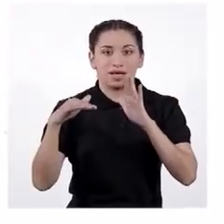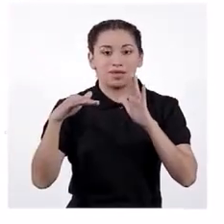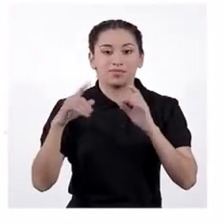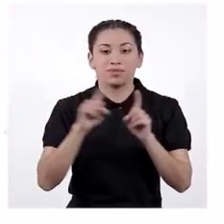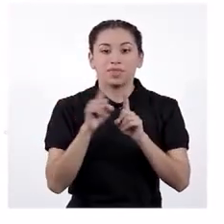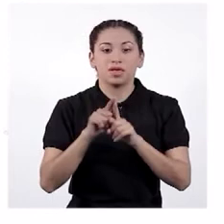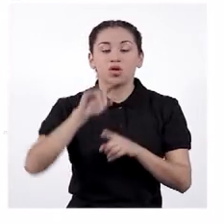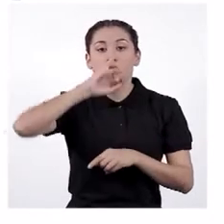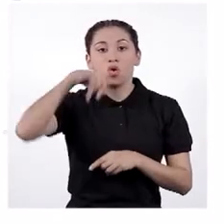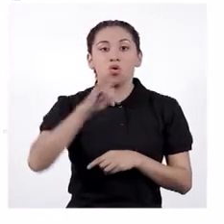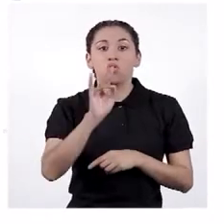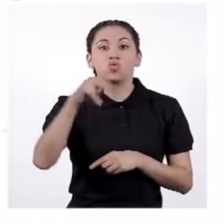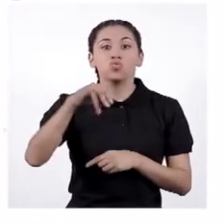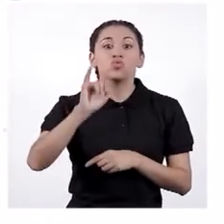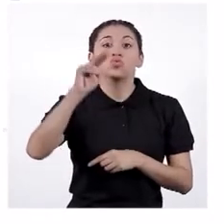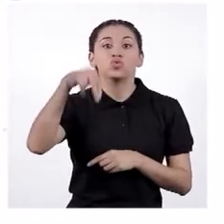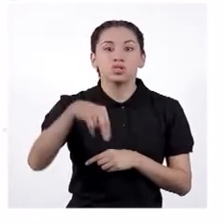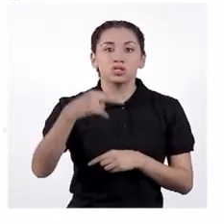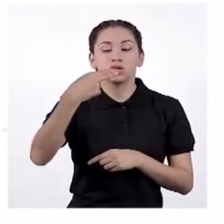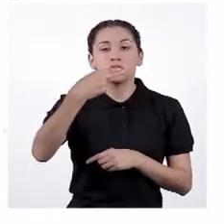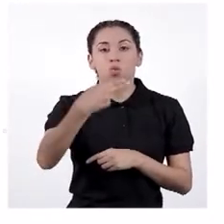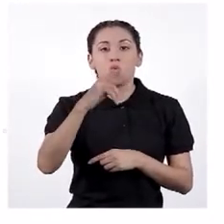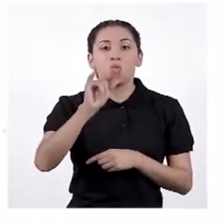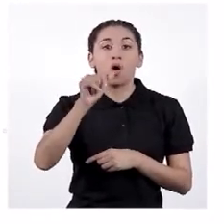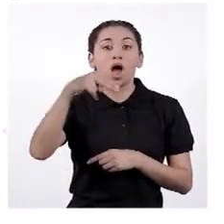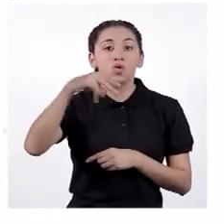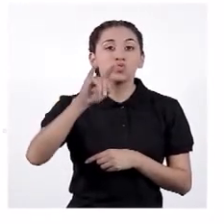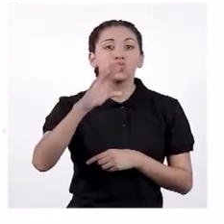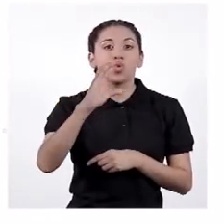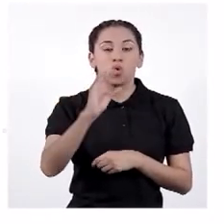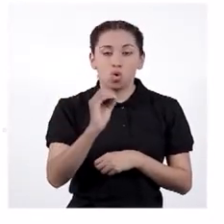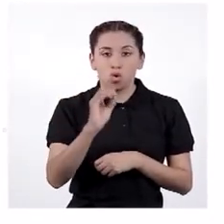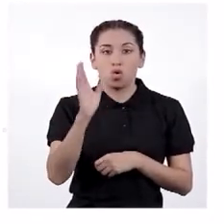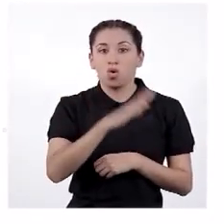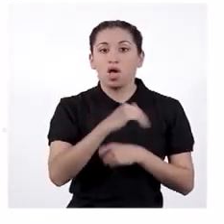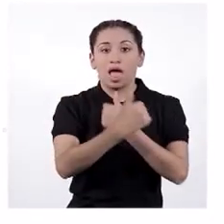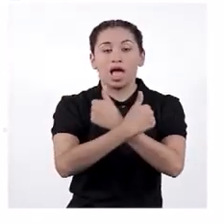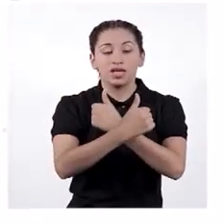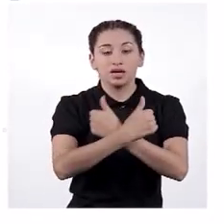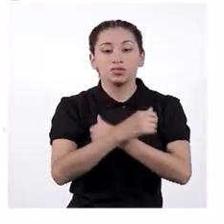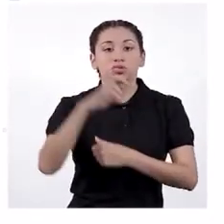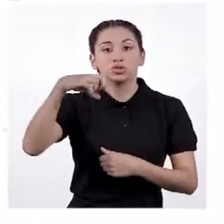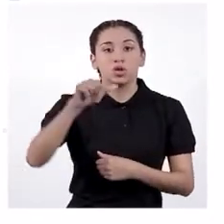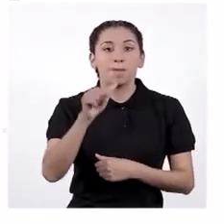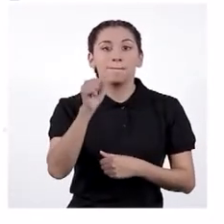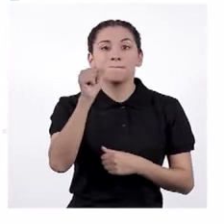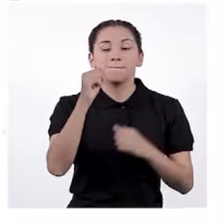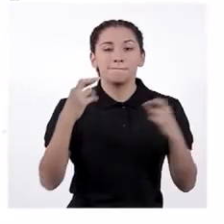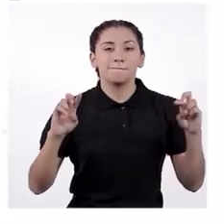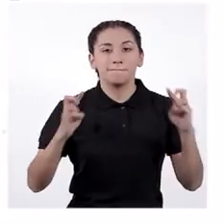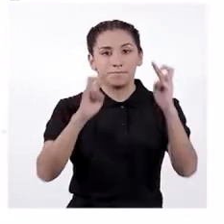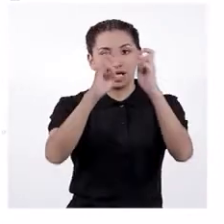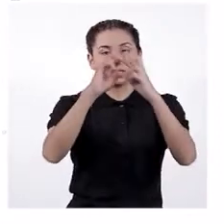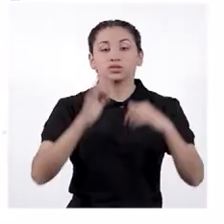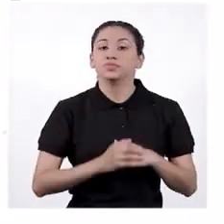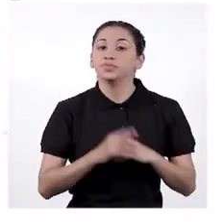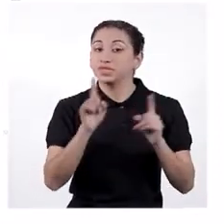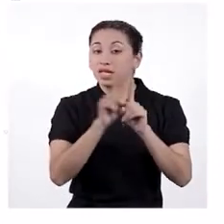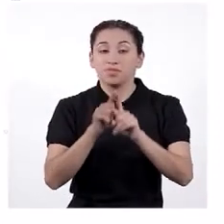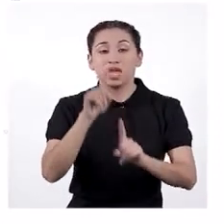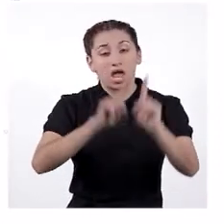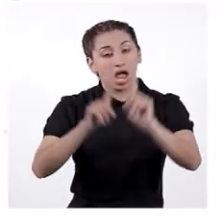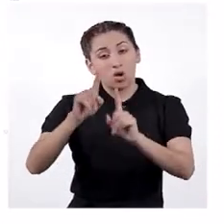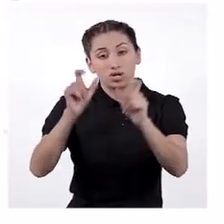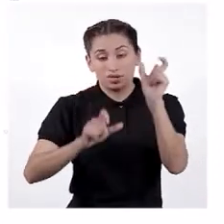De las regiones Junín, Ucayali, Huánuco, Cusco, Pasco y Ayacucho. A diferencia de la mayoría